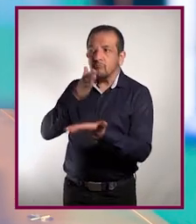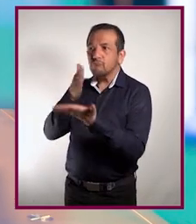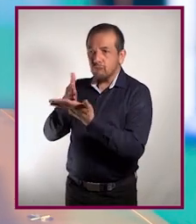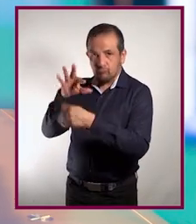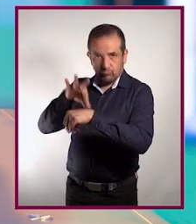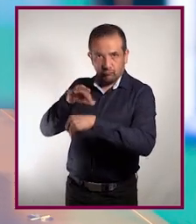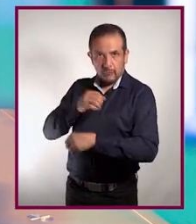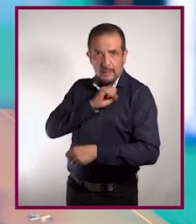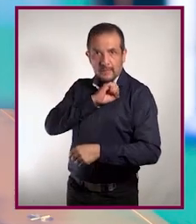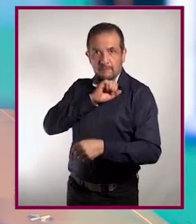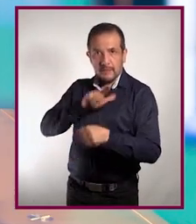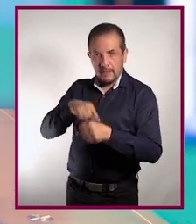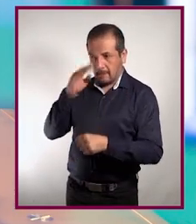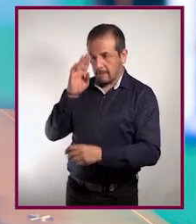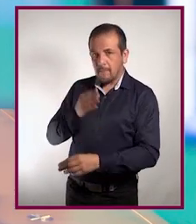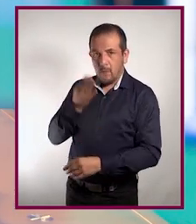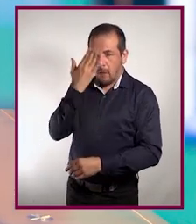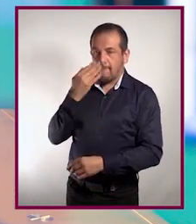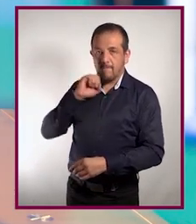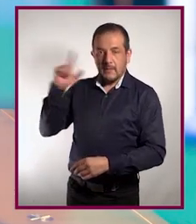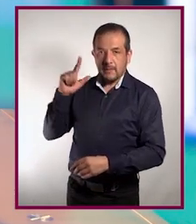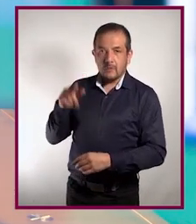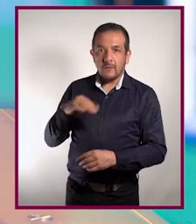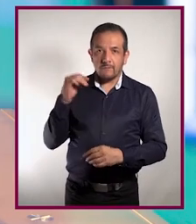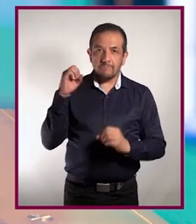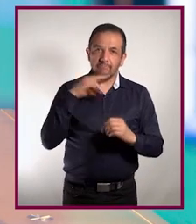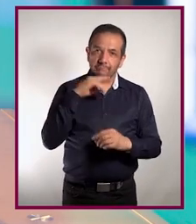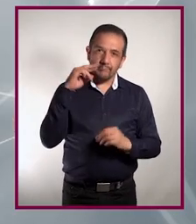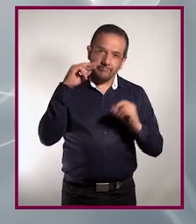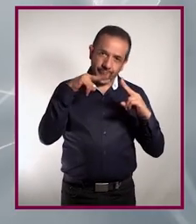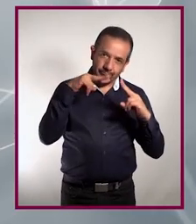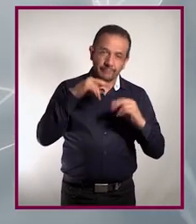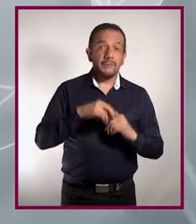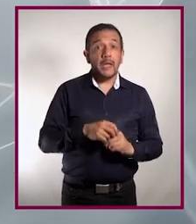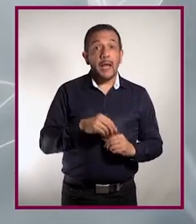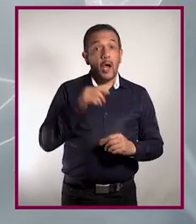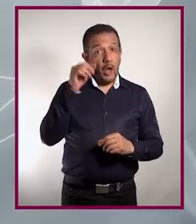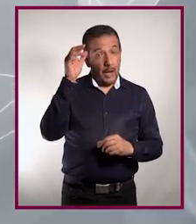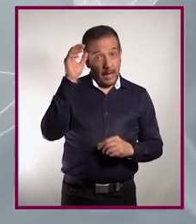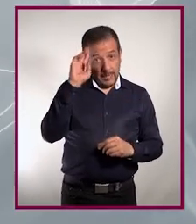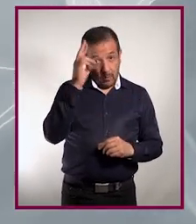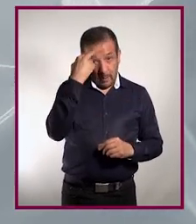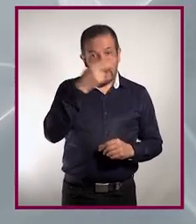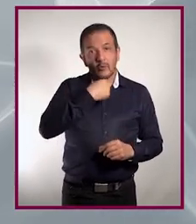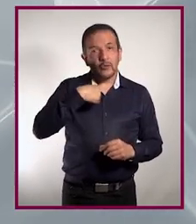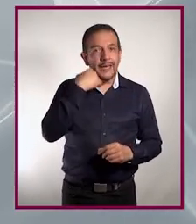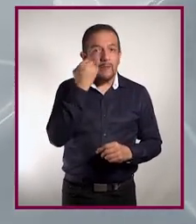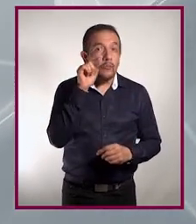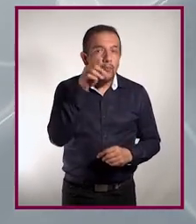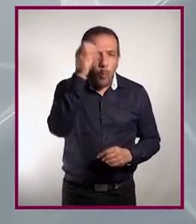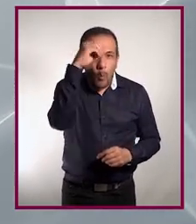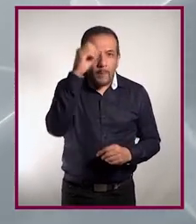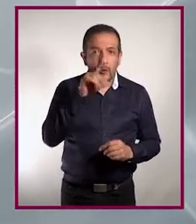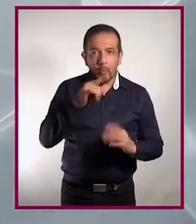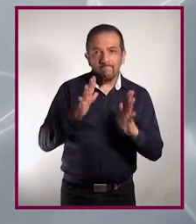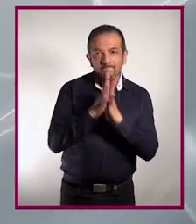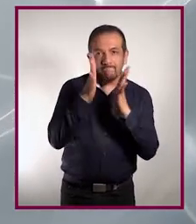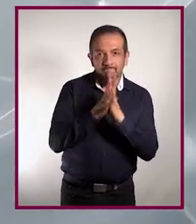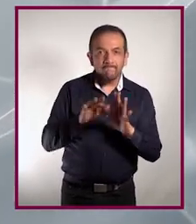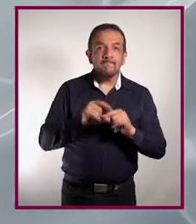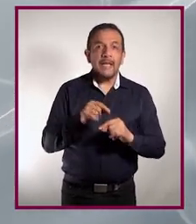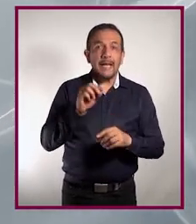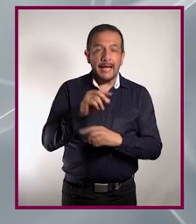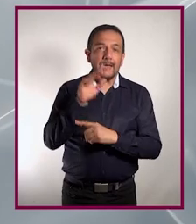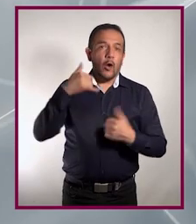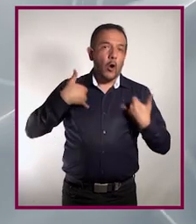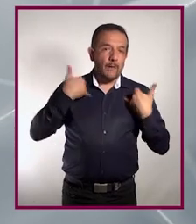acude con una o un profesional de la salud. Hasta pronto. No olvides que nos interesa escucharte, conocer tu opinión. Participa